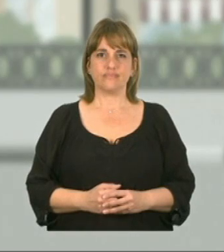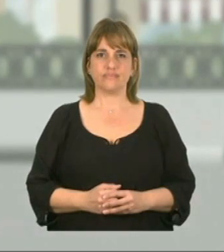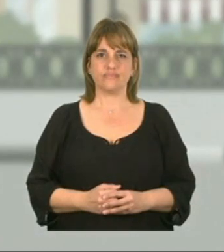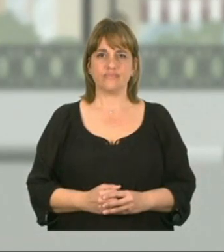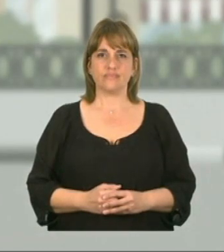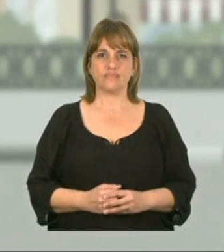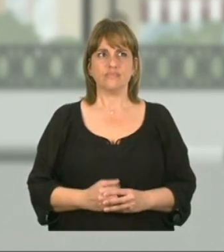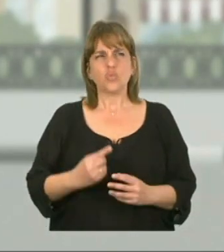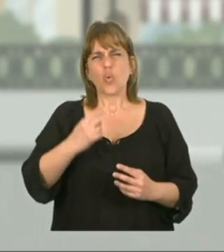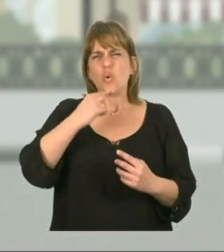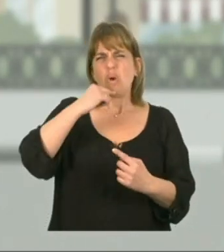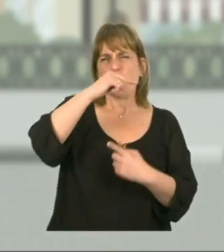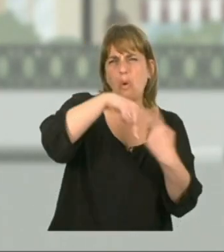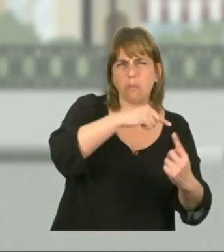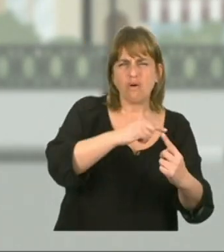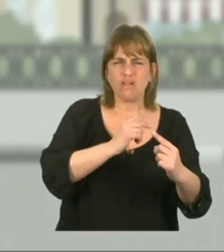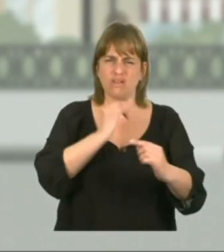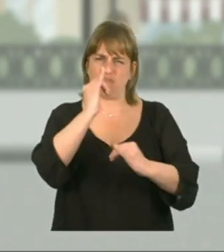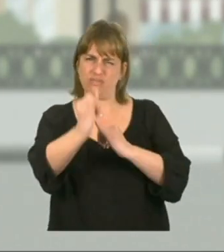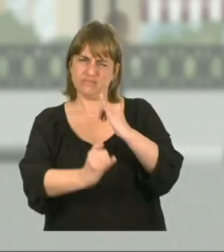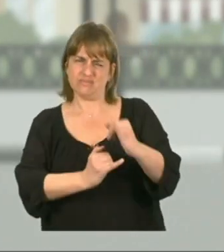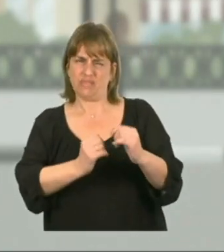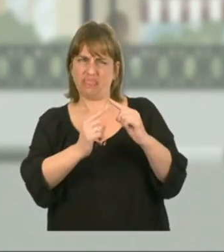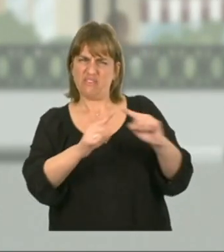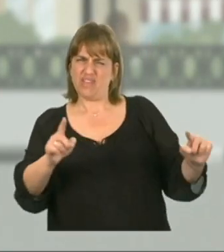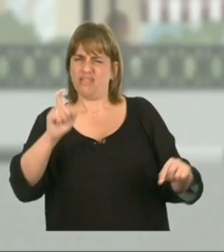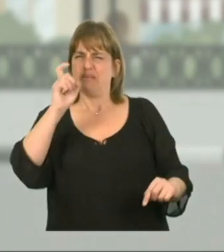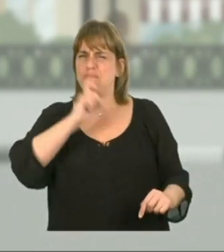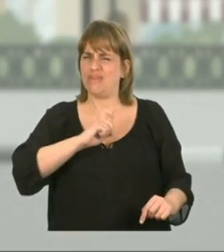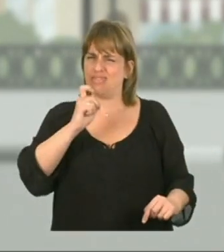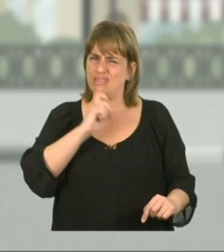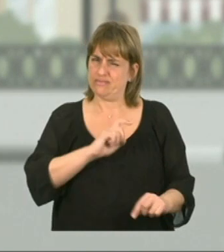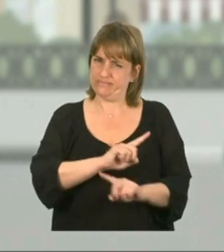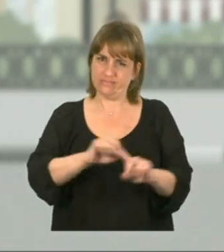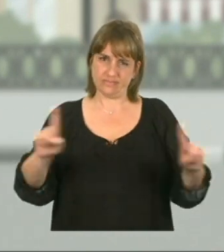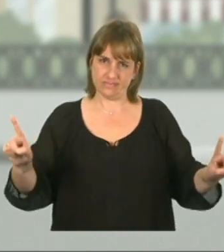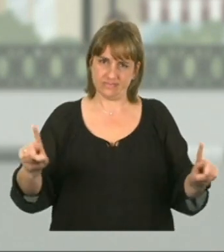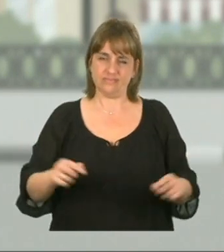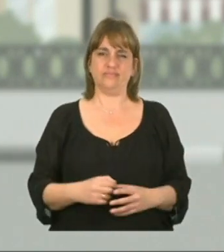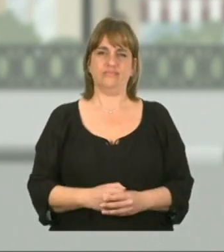Evita propagar rumores o informaciones exageradas, incompletas o deformadas.